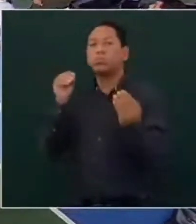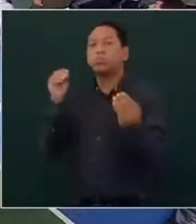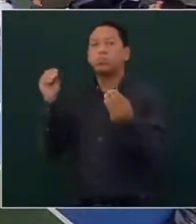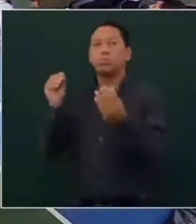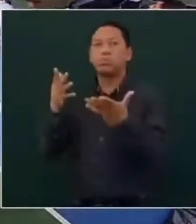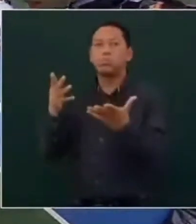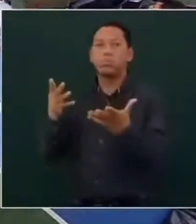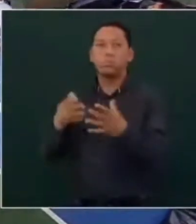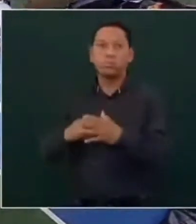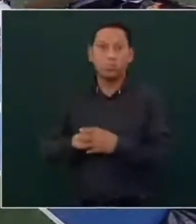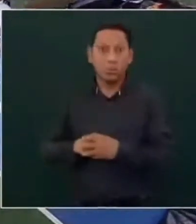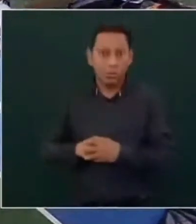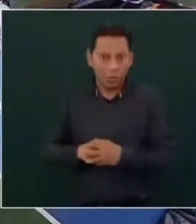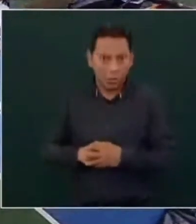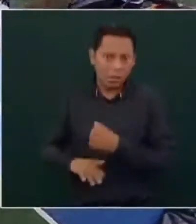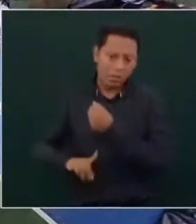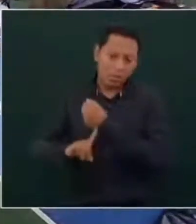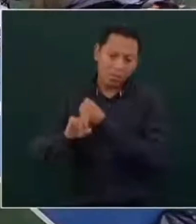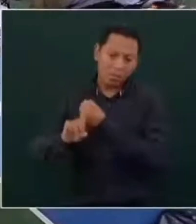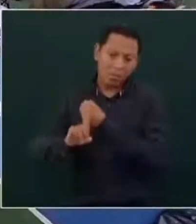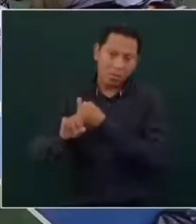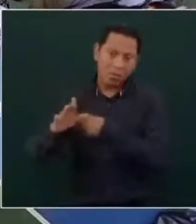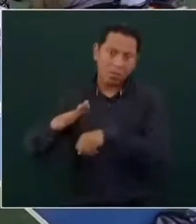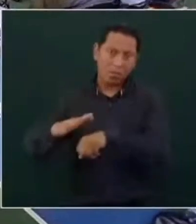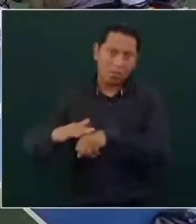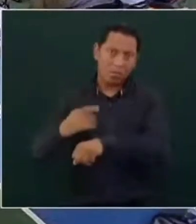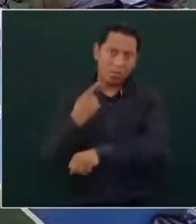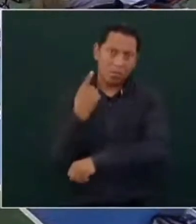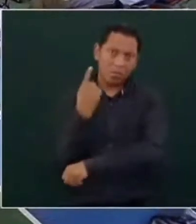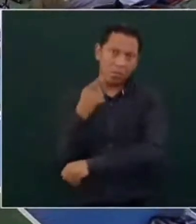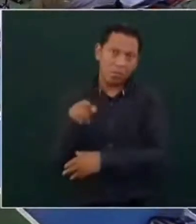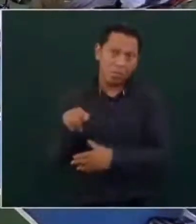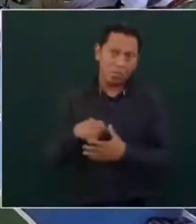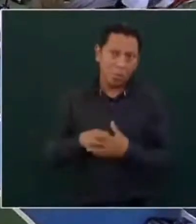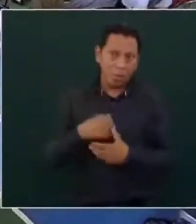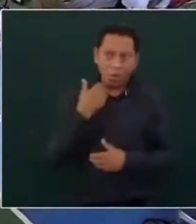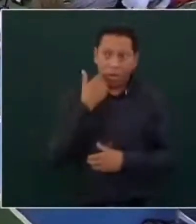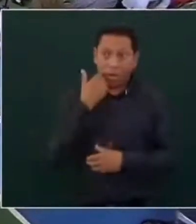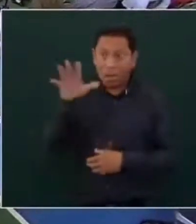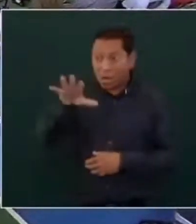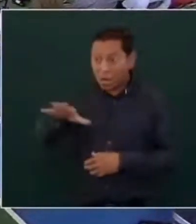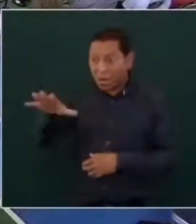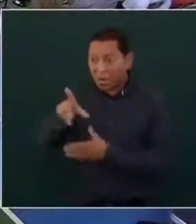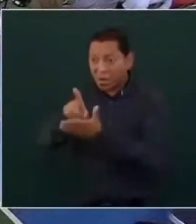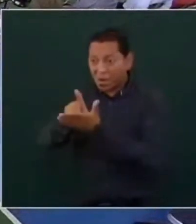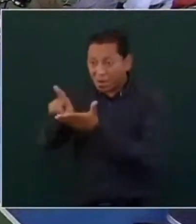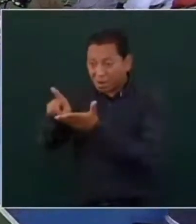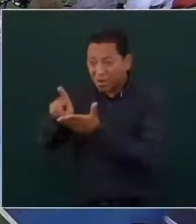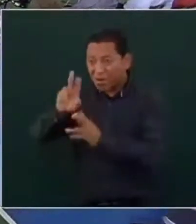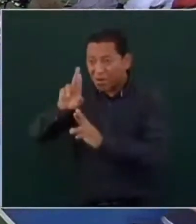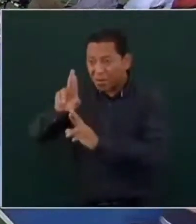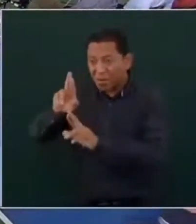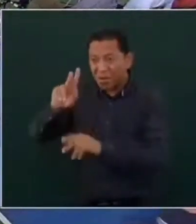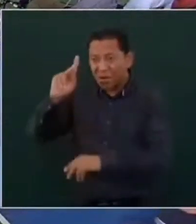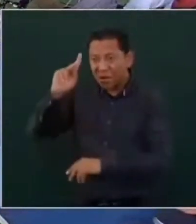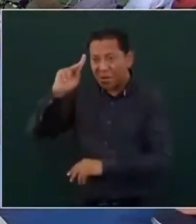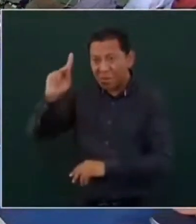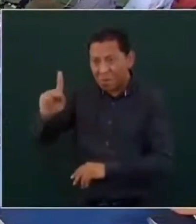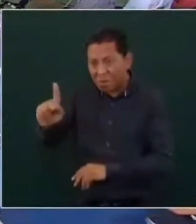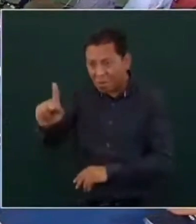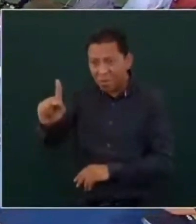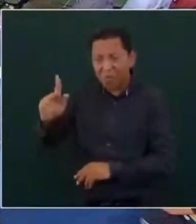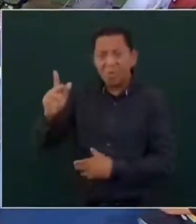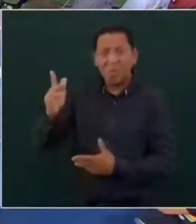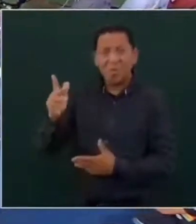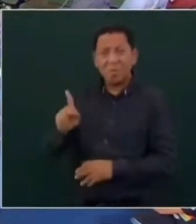luchaban por la reivindicación de los pueblos indígenas y eso no desaparece de la